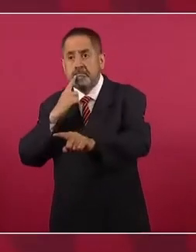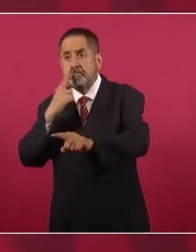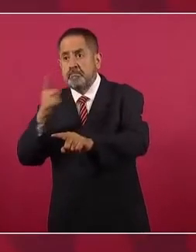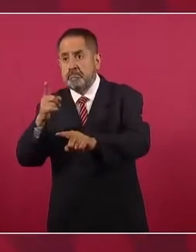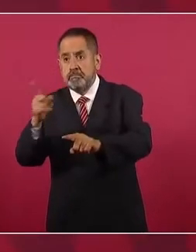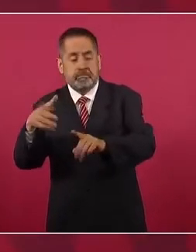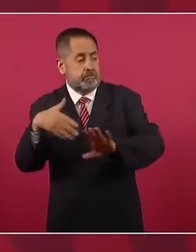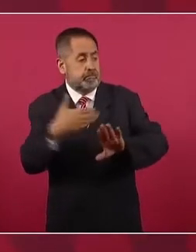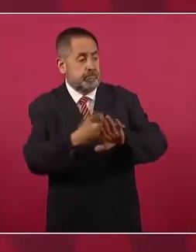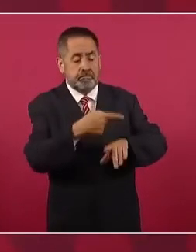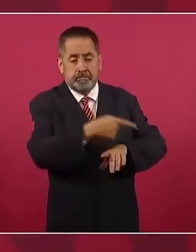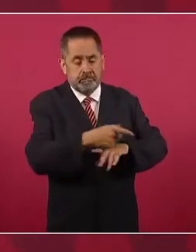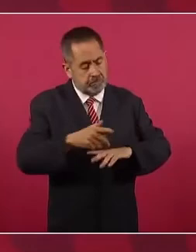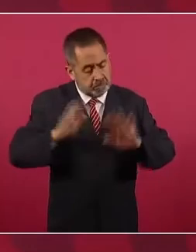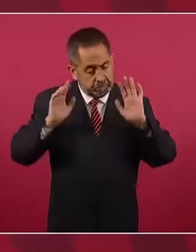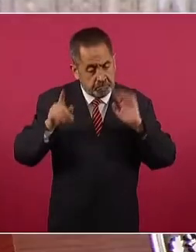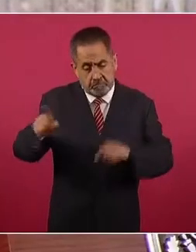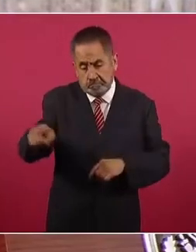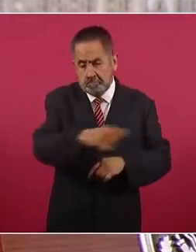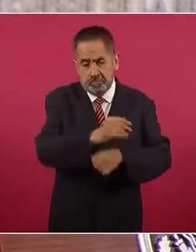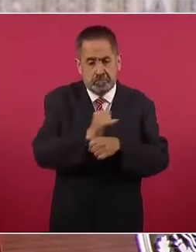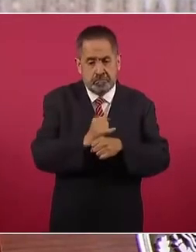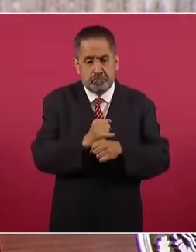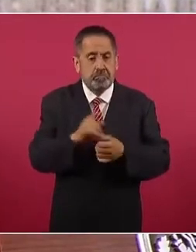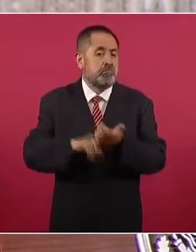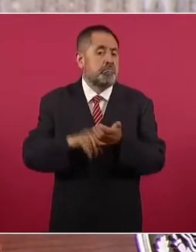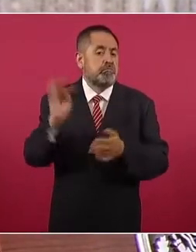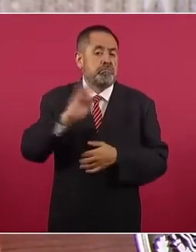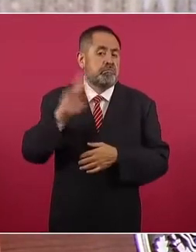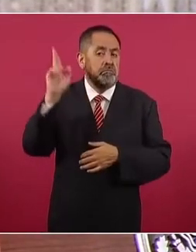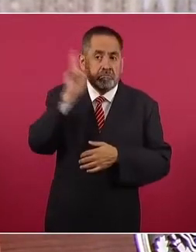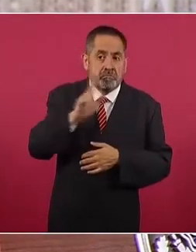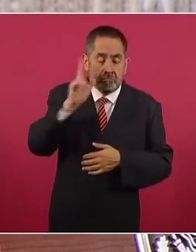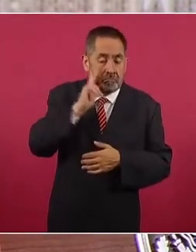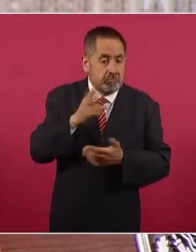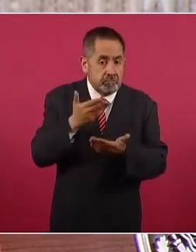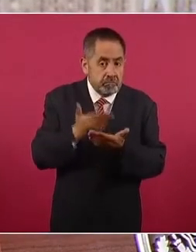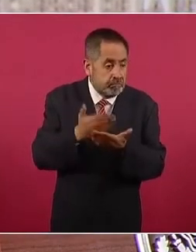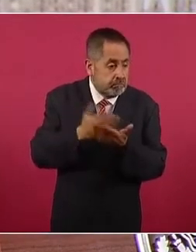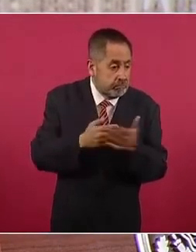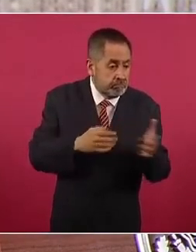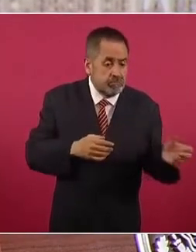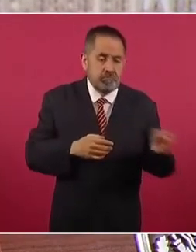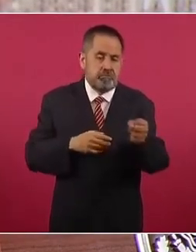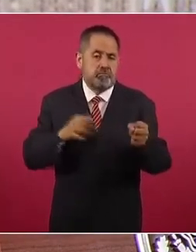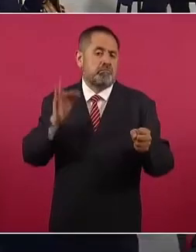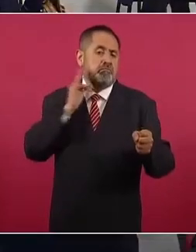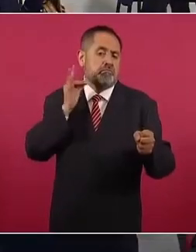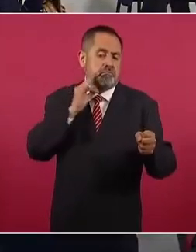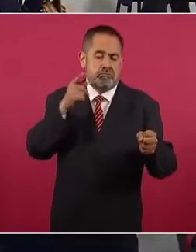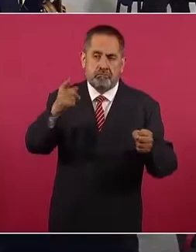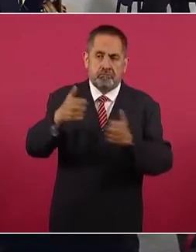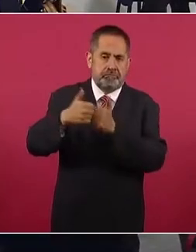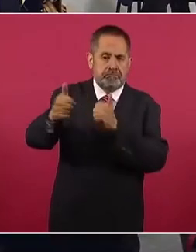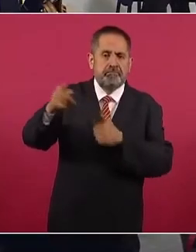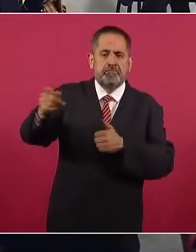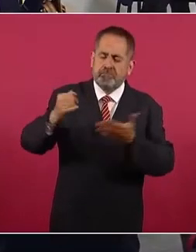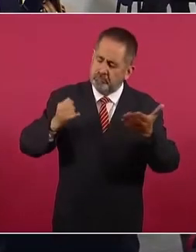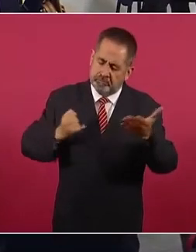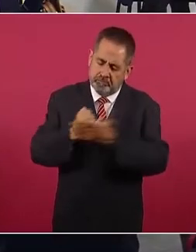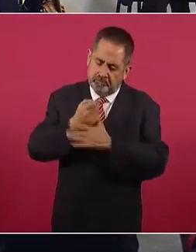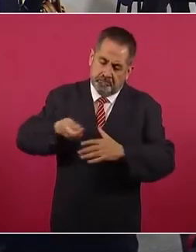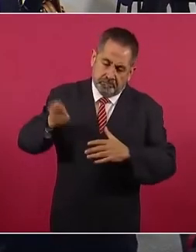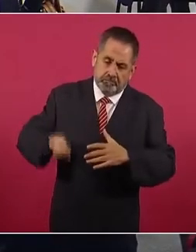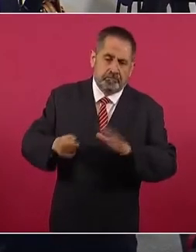si hay pruebas, la fiscalía que es autónoma va a actuar,